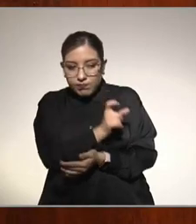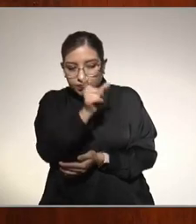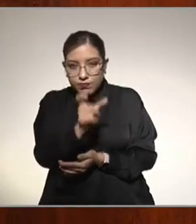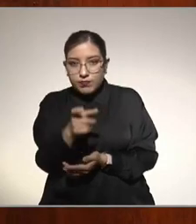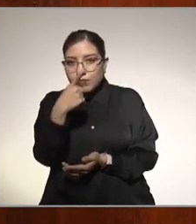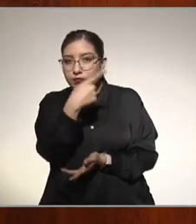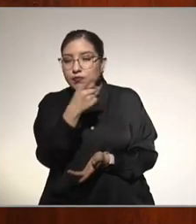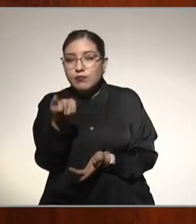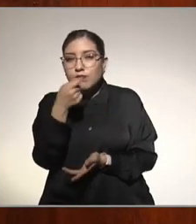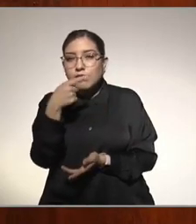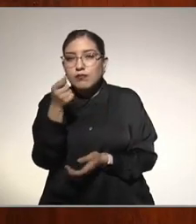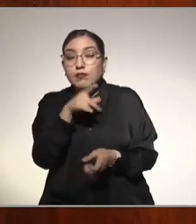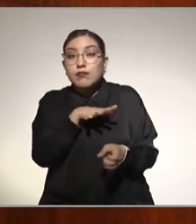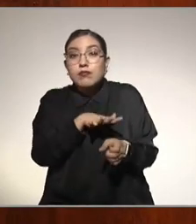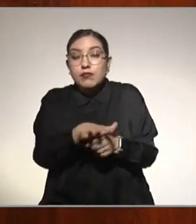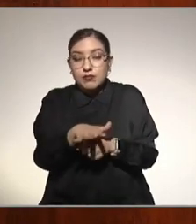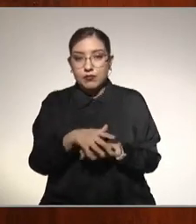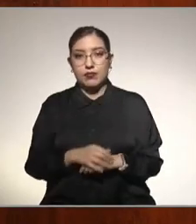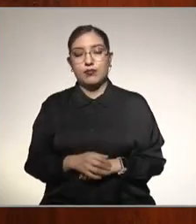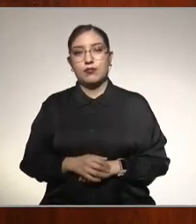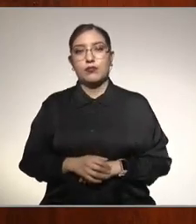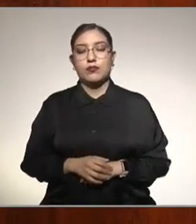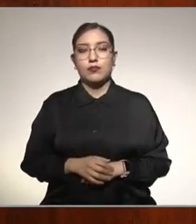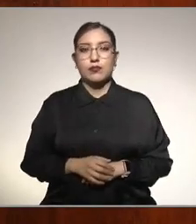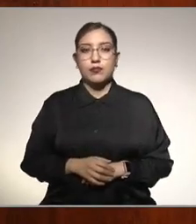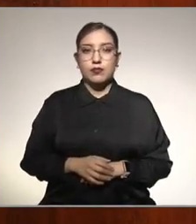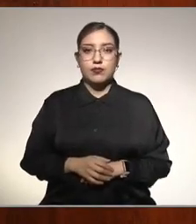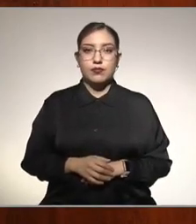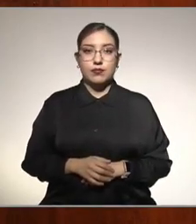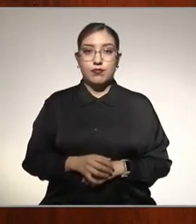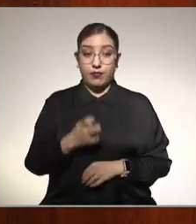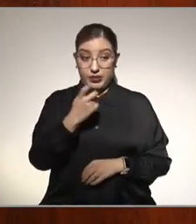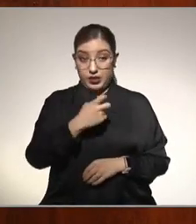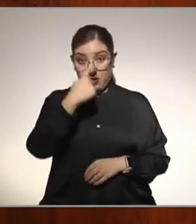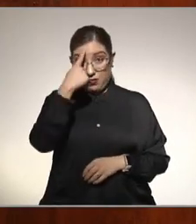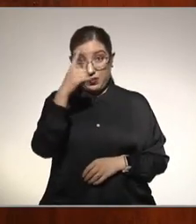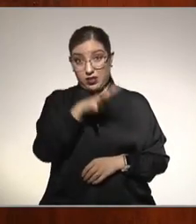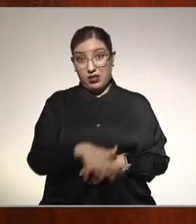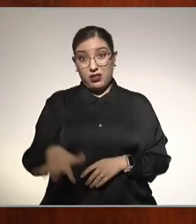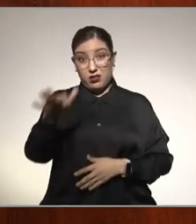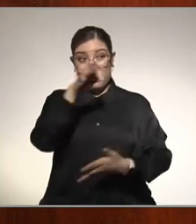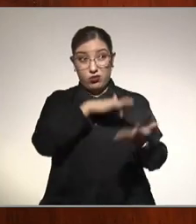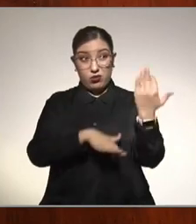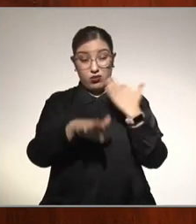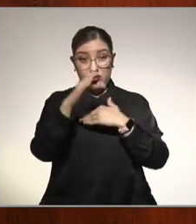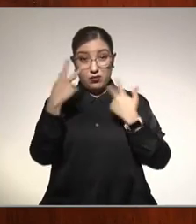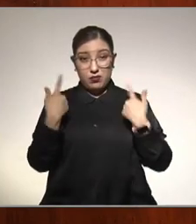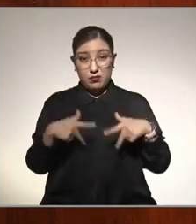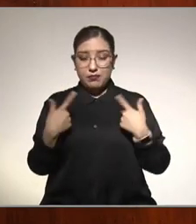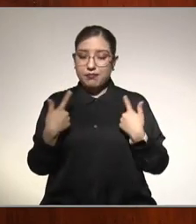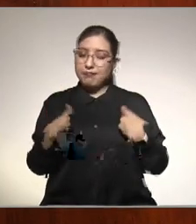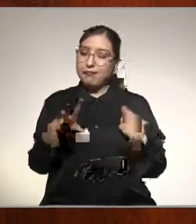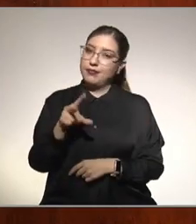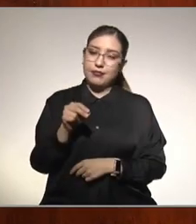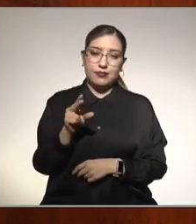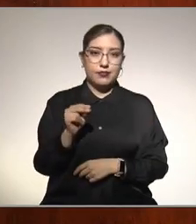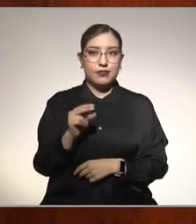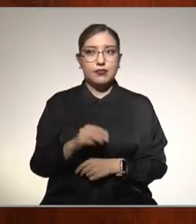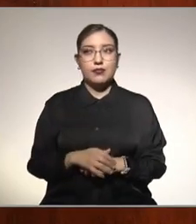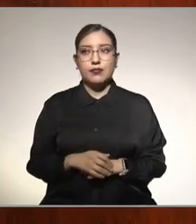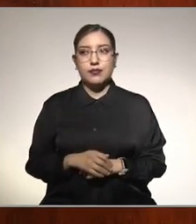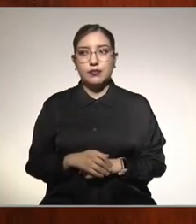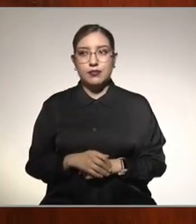estos no son para para dárselos a todos no está para